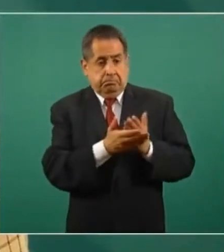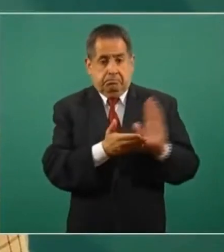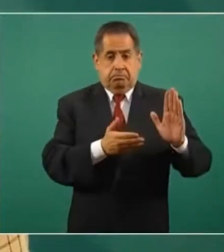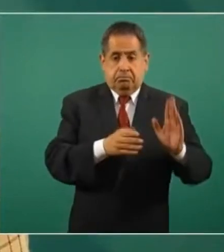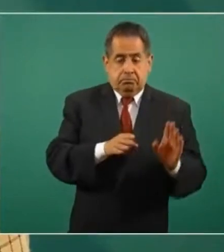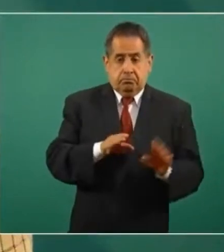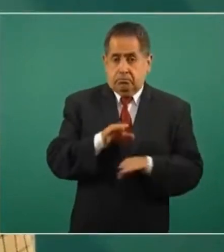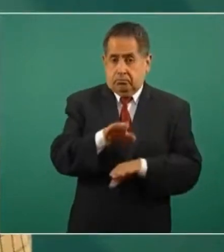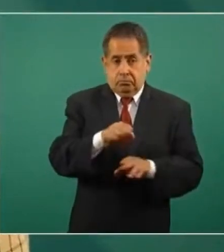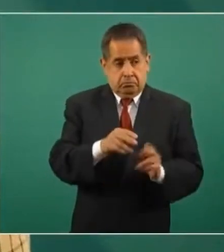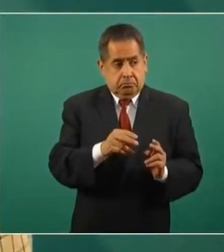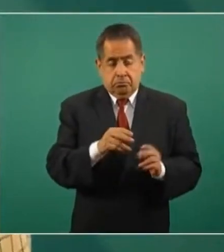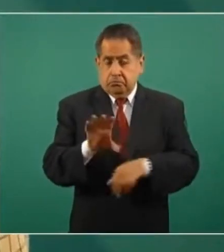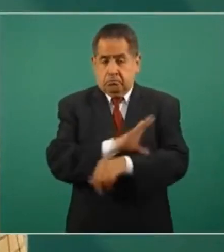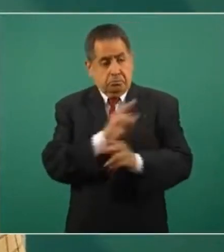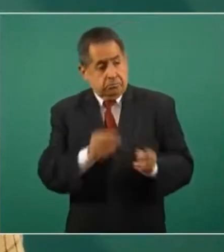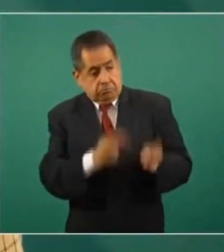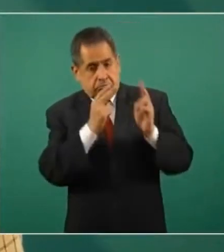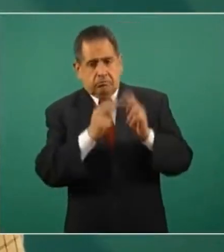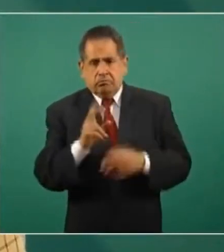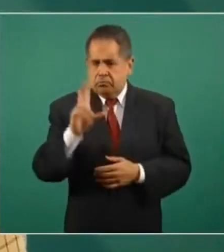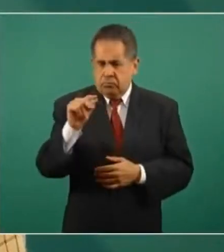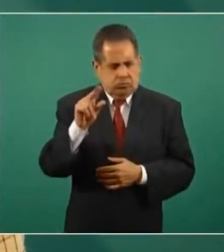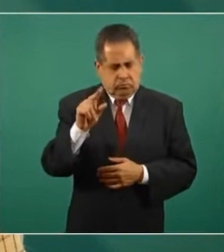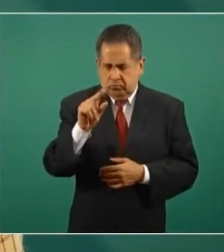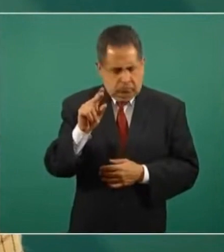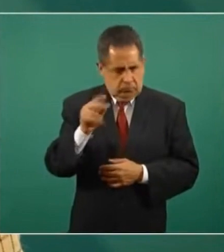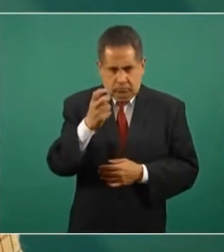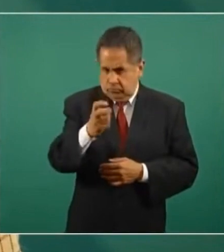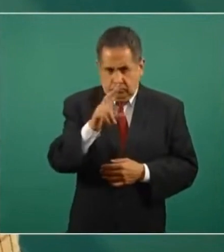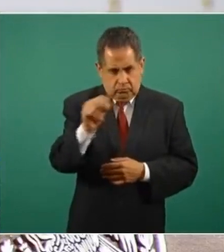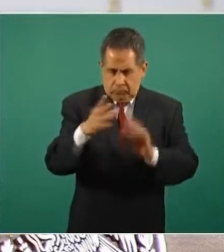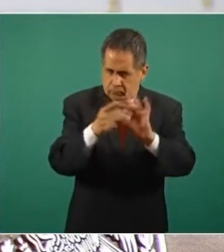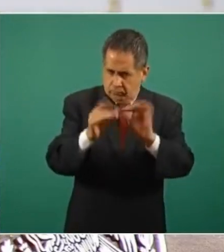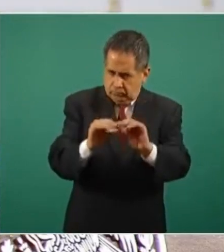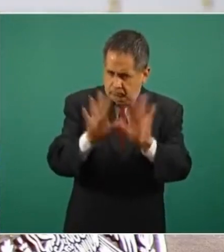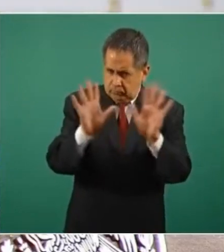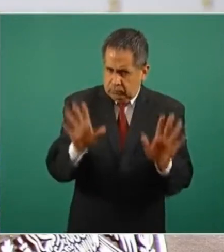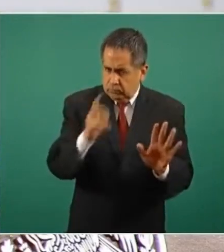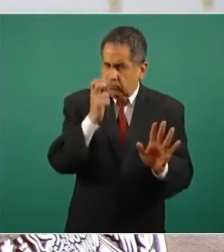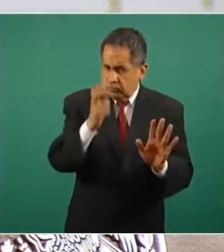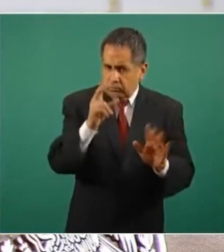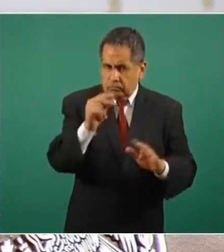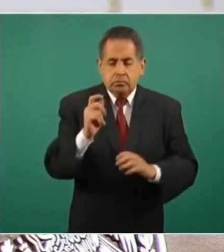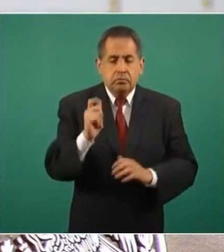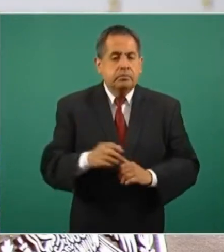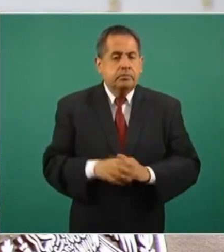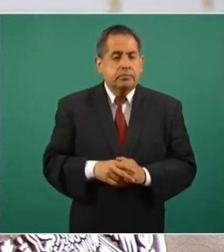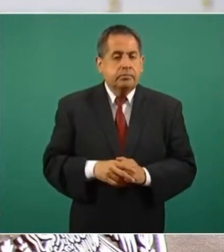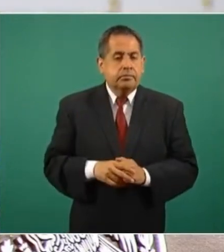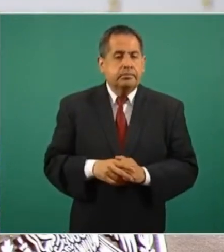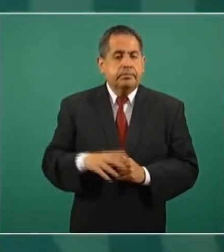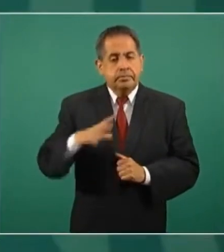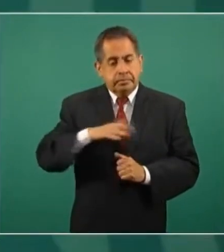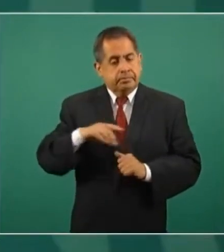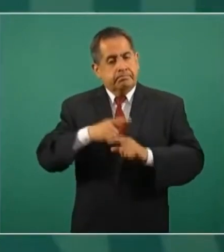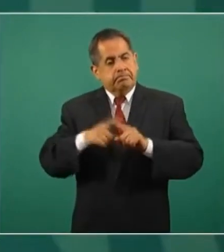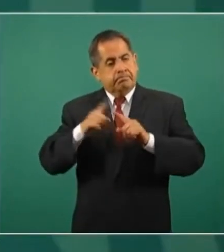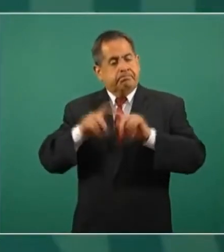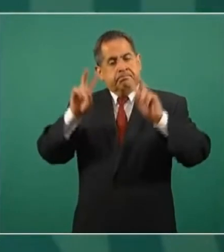energéticos, definitivamente no. Y eso quiero que quede claro. En muchos temas